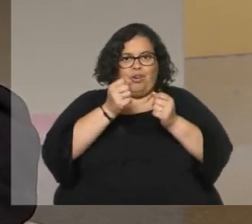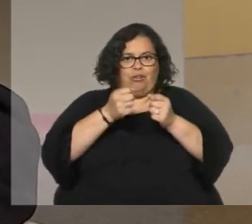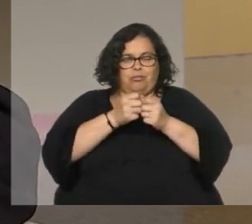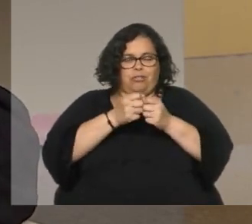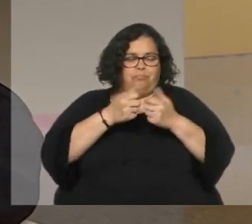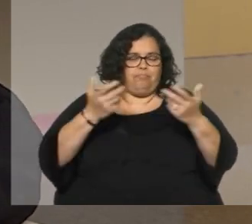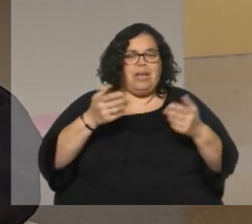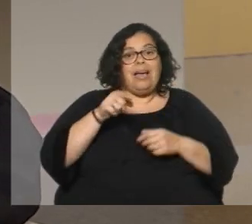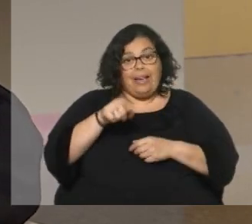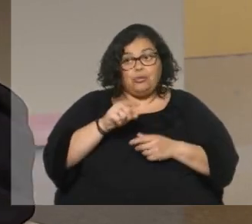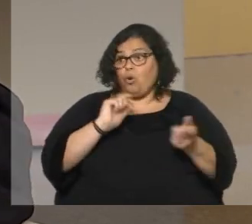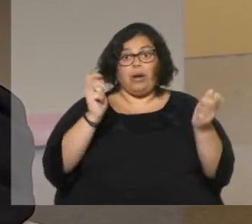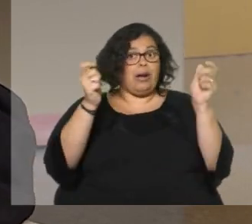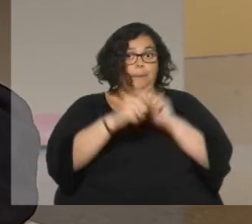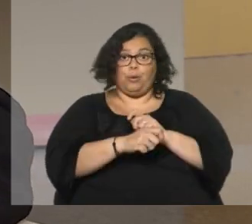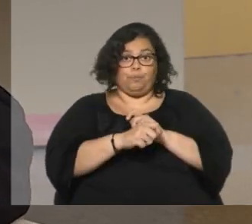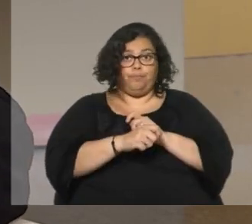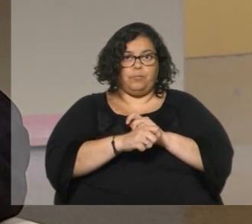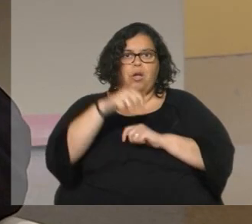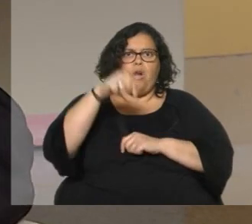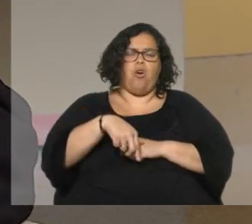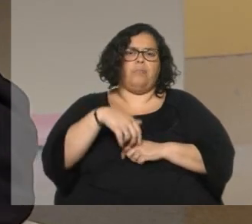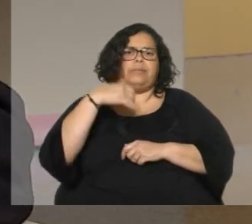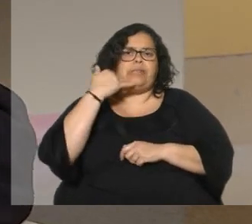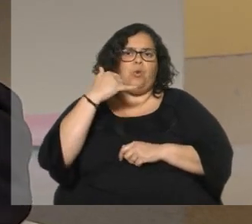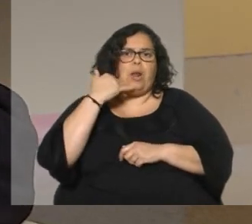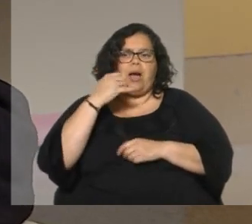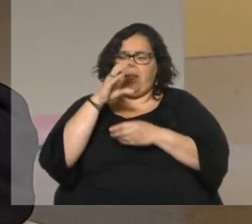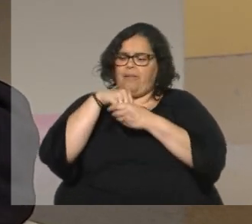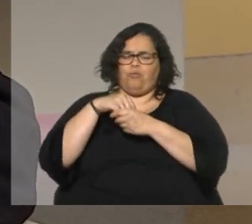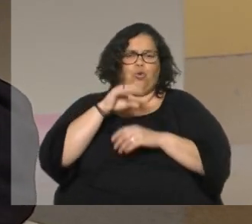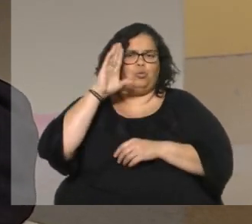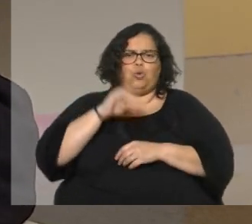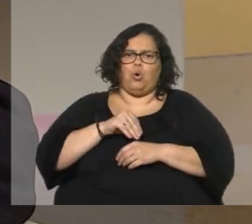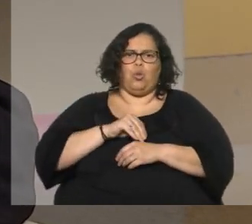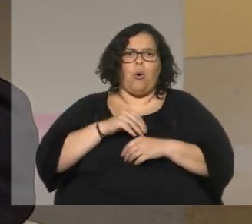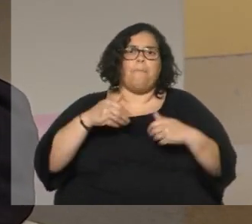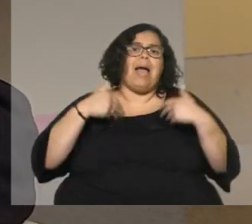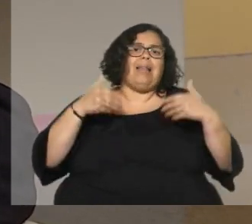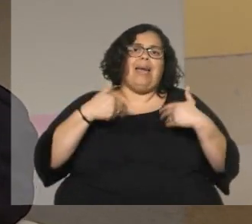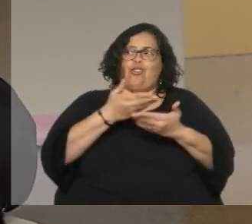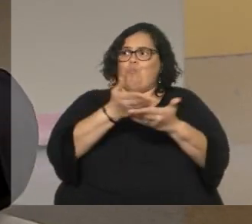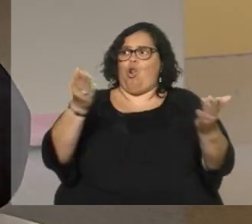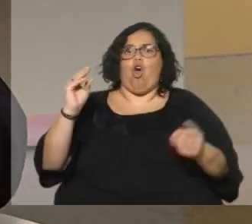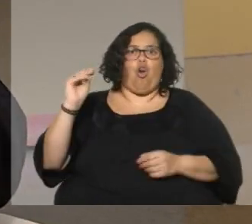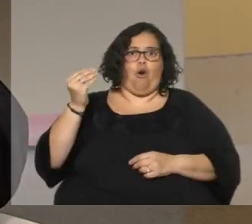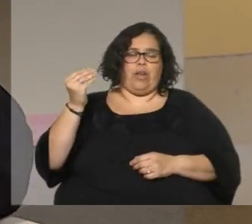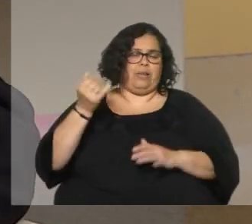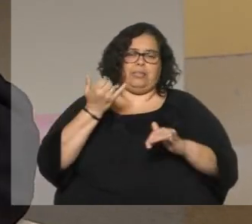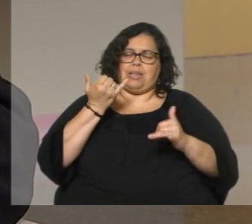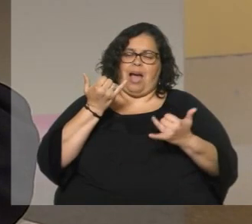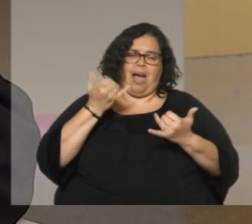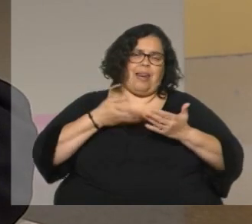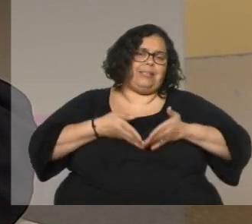y bueno, todo eso cambió hoy tenés el celular, tenés todo me alegra por las jóvenes generaciones que ya nacieron con la